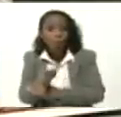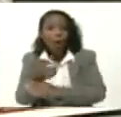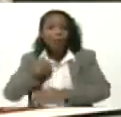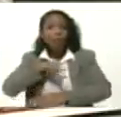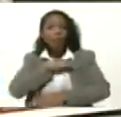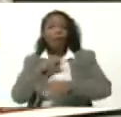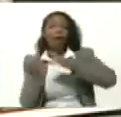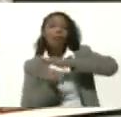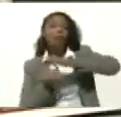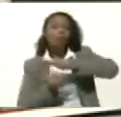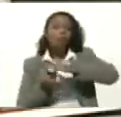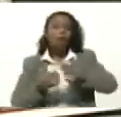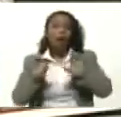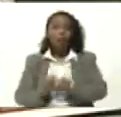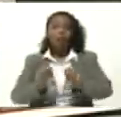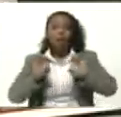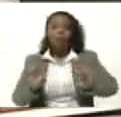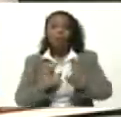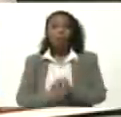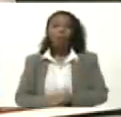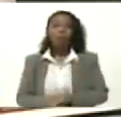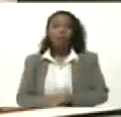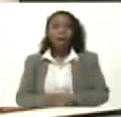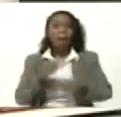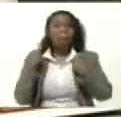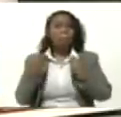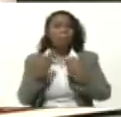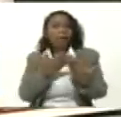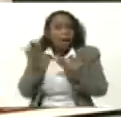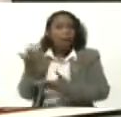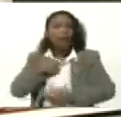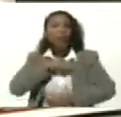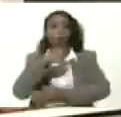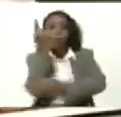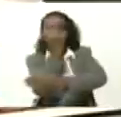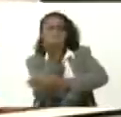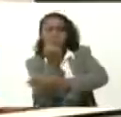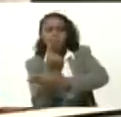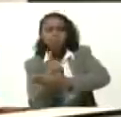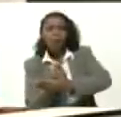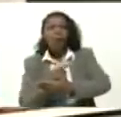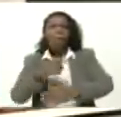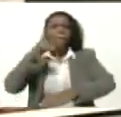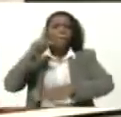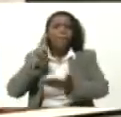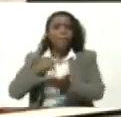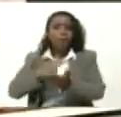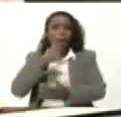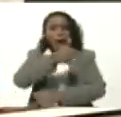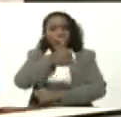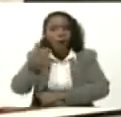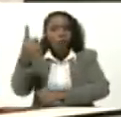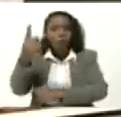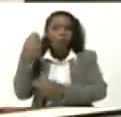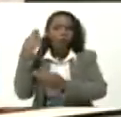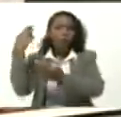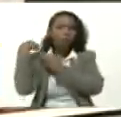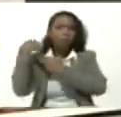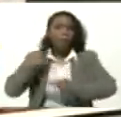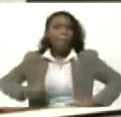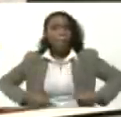Instituciones Educativas Y para ello Hemos diseñado Con el concurso De cada uno De los